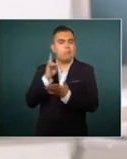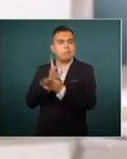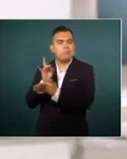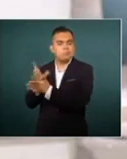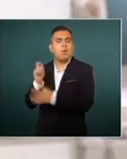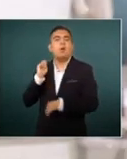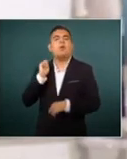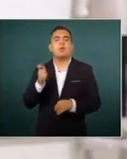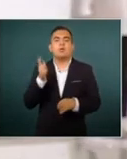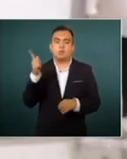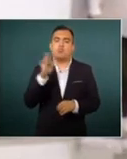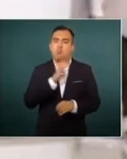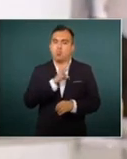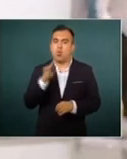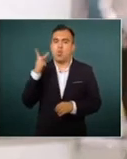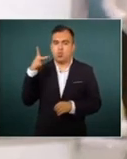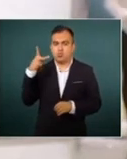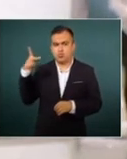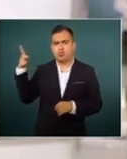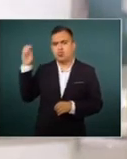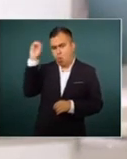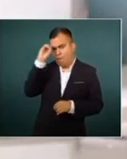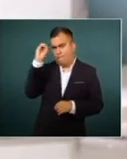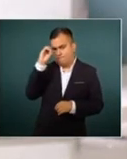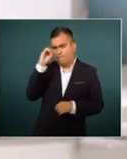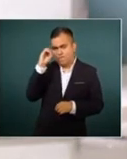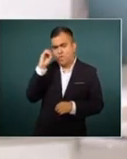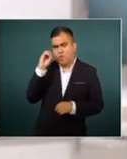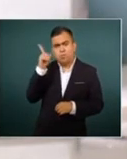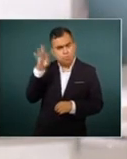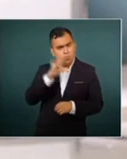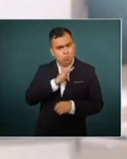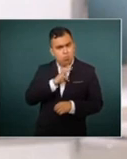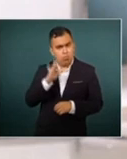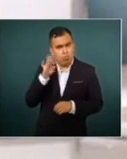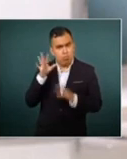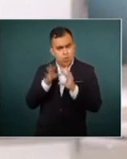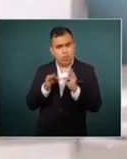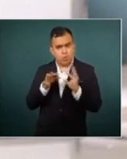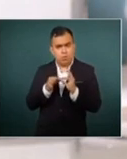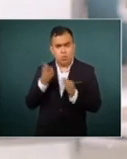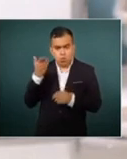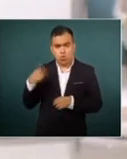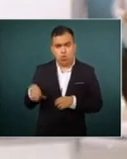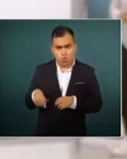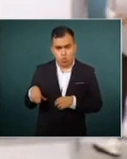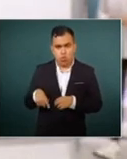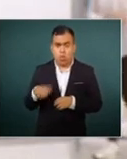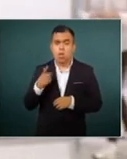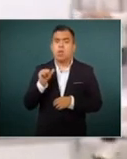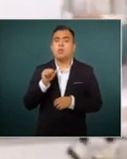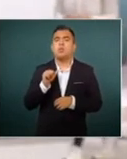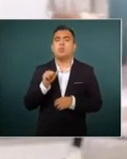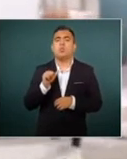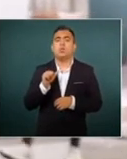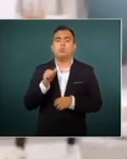muestren sus posturas como son si primero podría tener los comentarios desgobernador y luego su